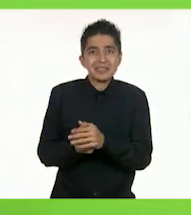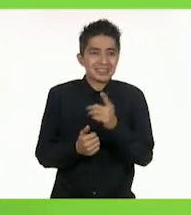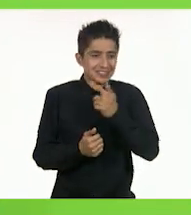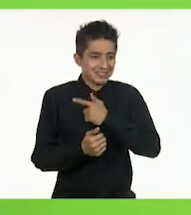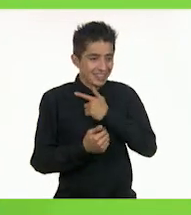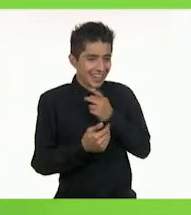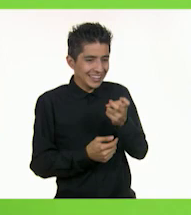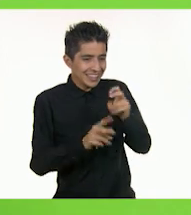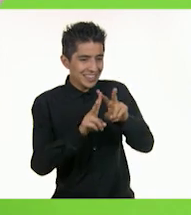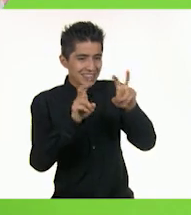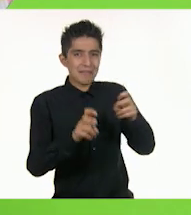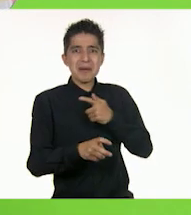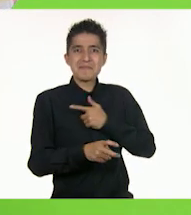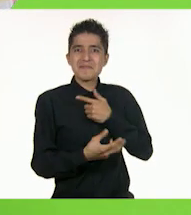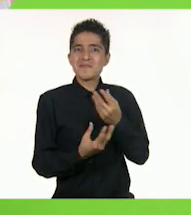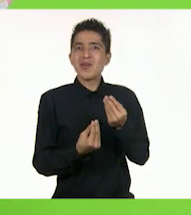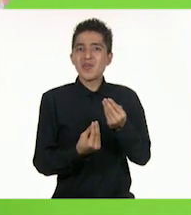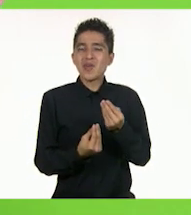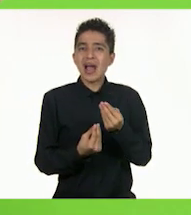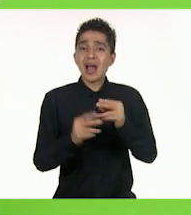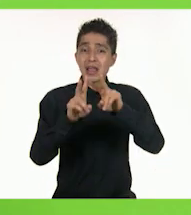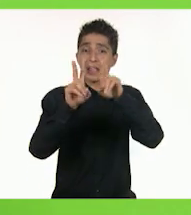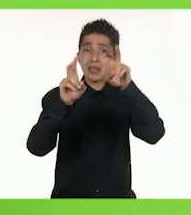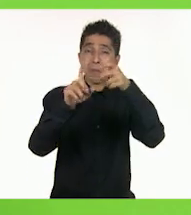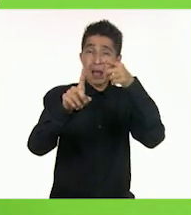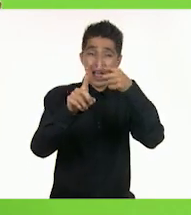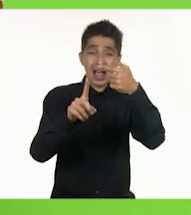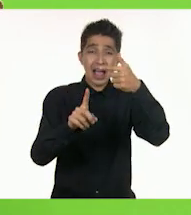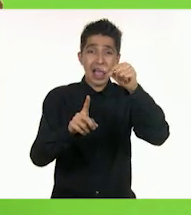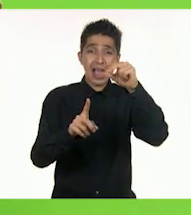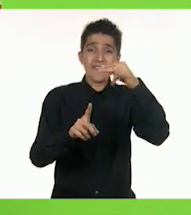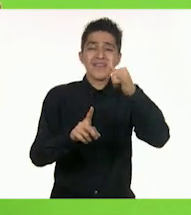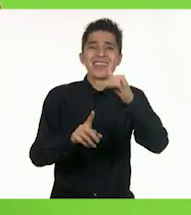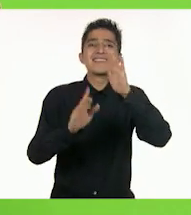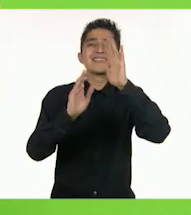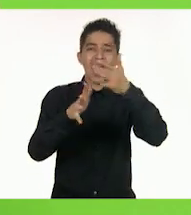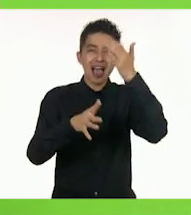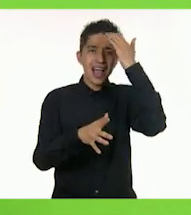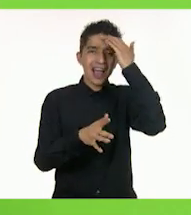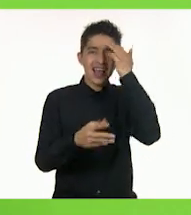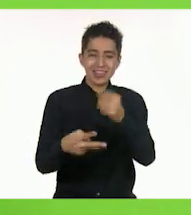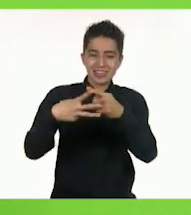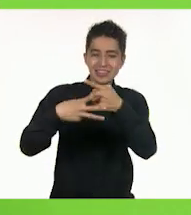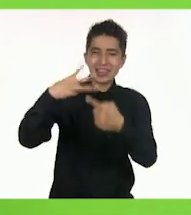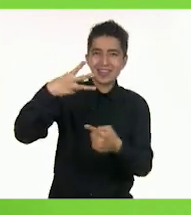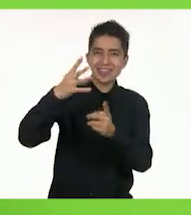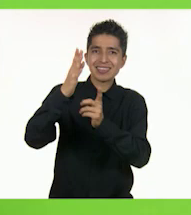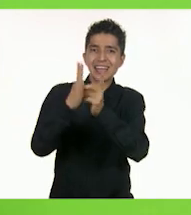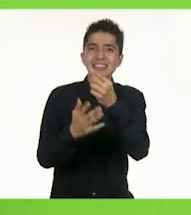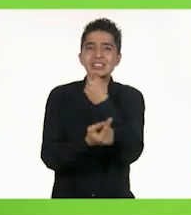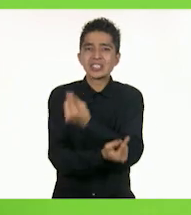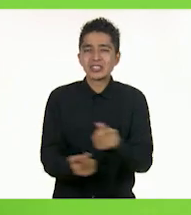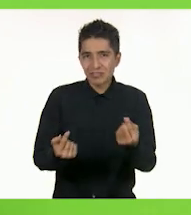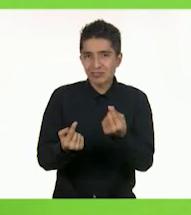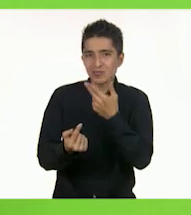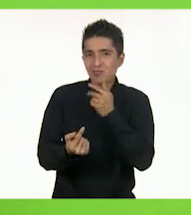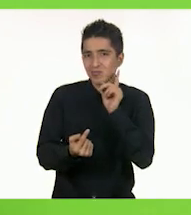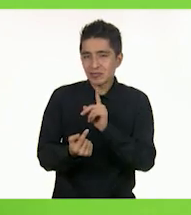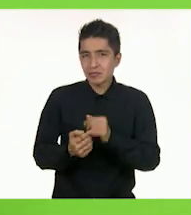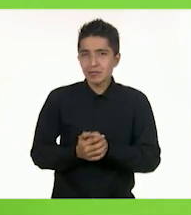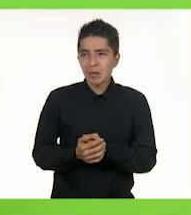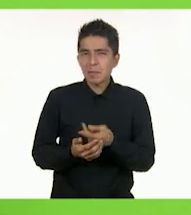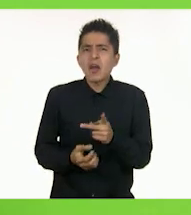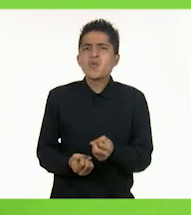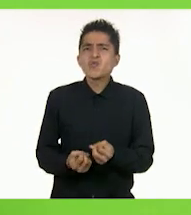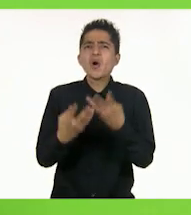este tema porque con el caso de Gaby ya pudimos conocer tres derechos de los niños. ¿Pero cuántos